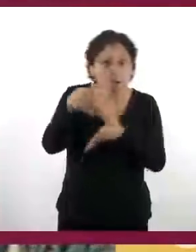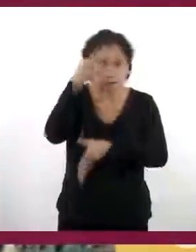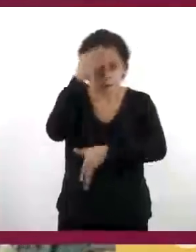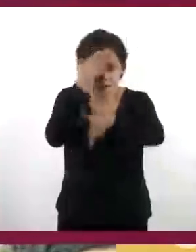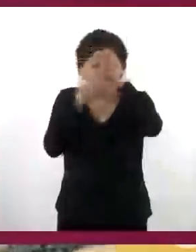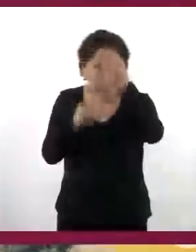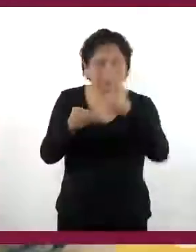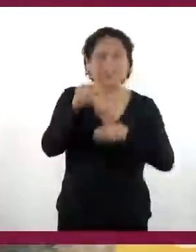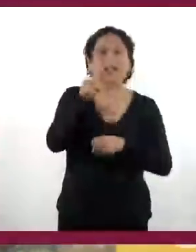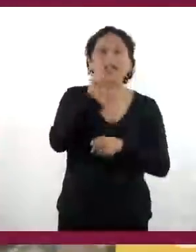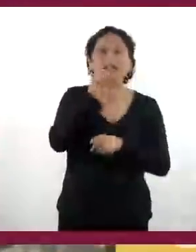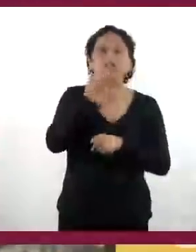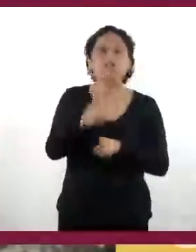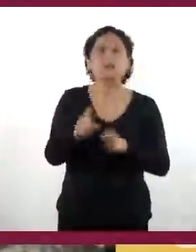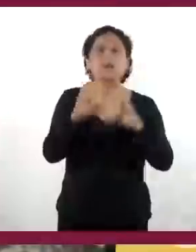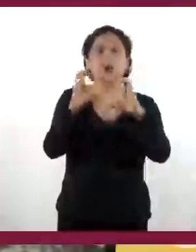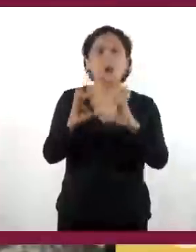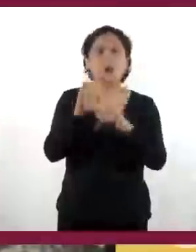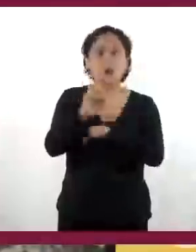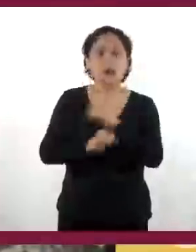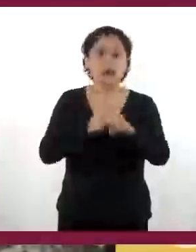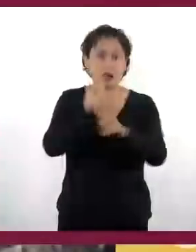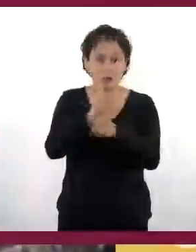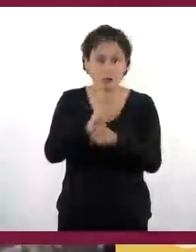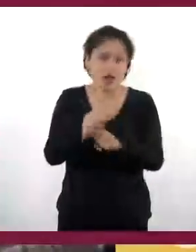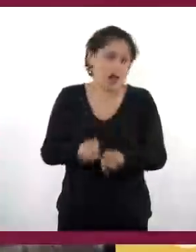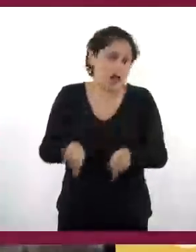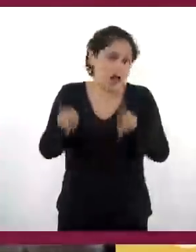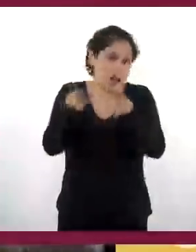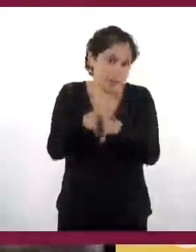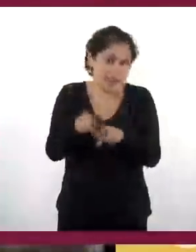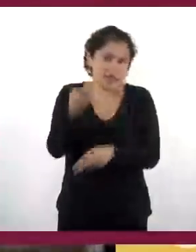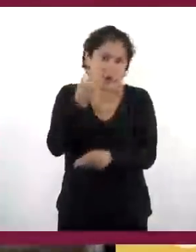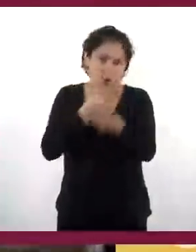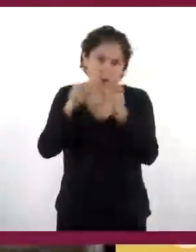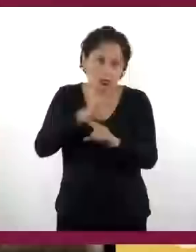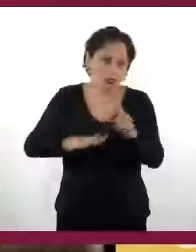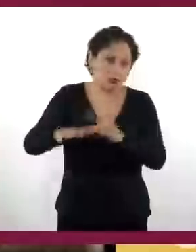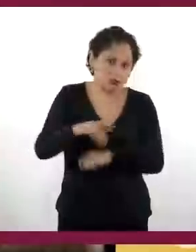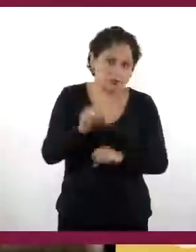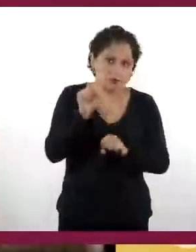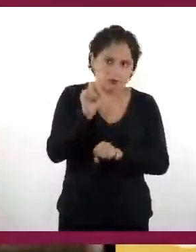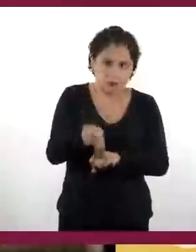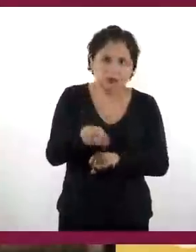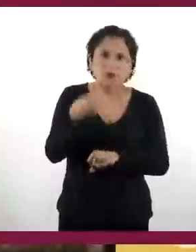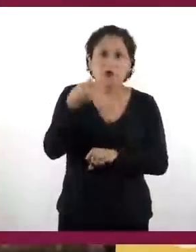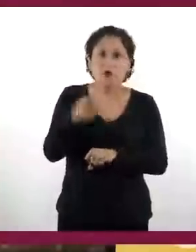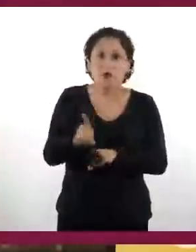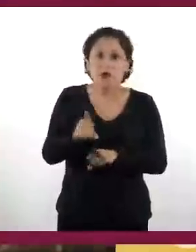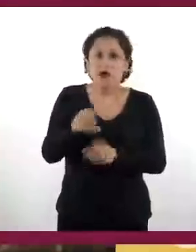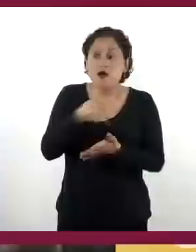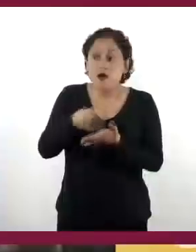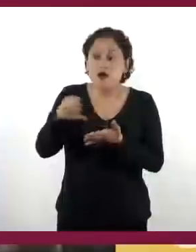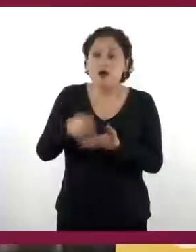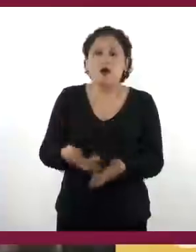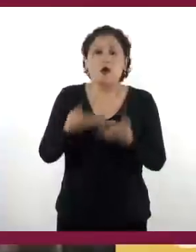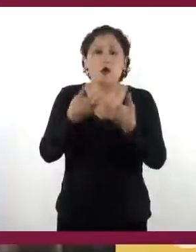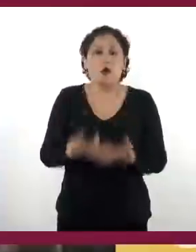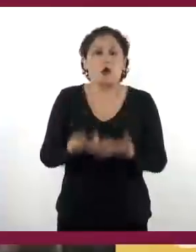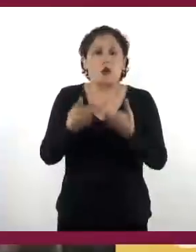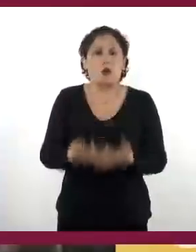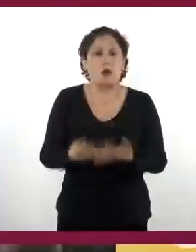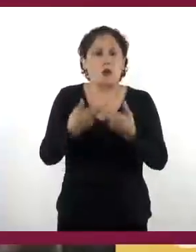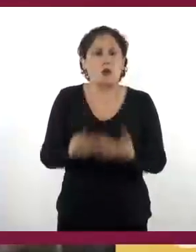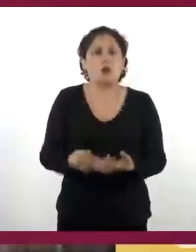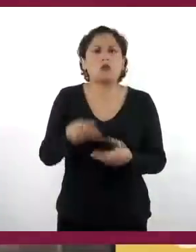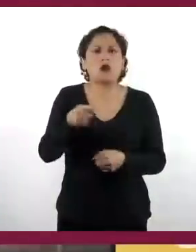graneros comunes, a partir de las cuales alimentarse, para alimentar a la propia comunidad, pero los excedentes se empiezan a vender en los